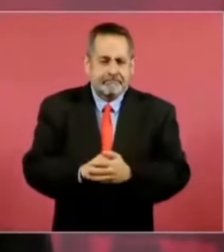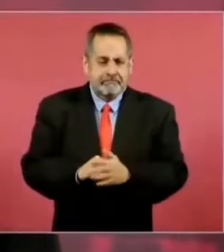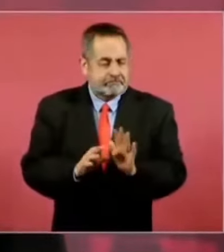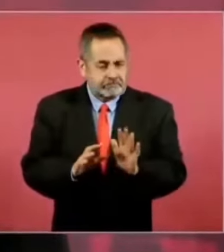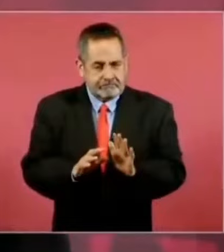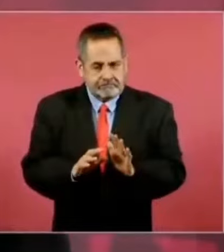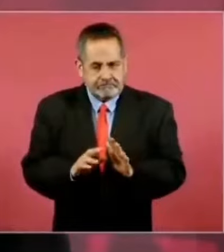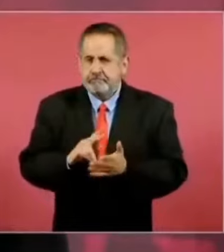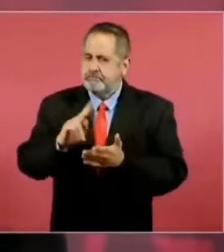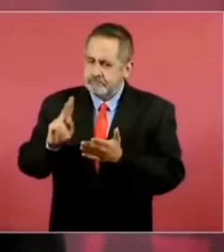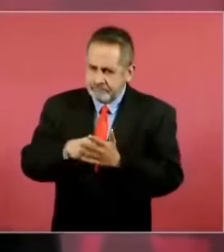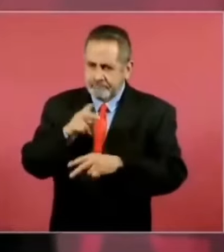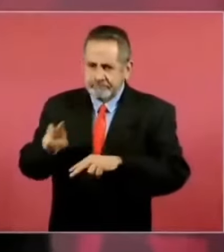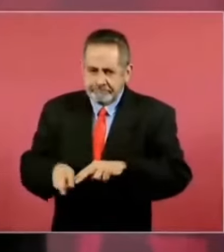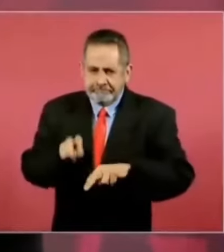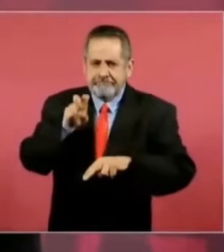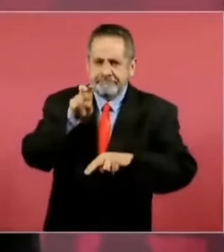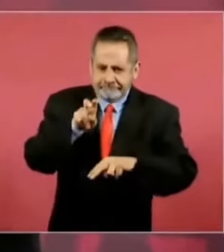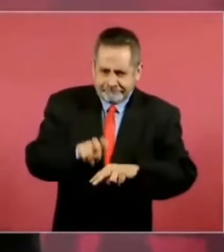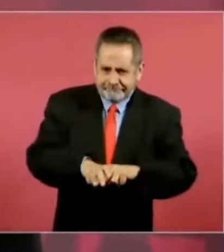luego de nuevo a sentarme,